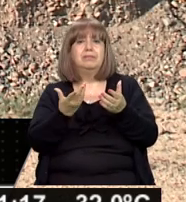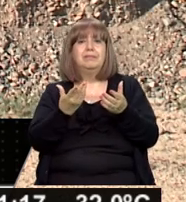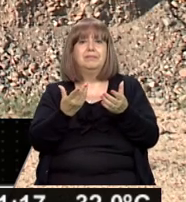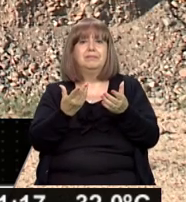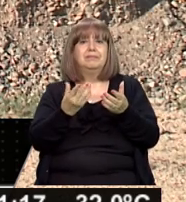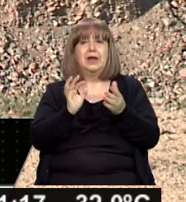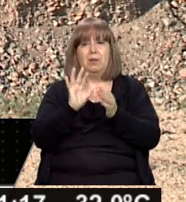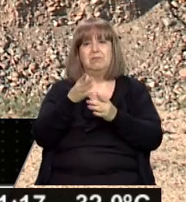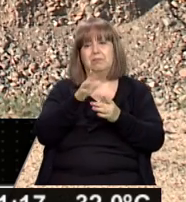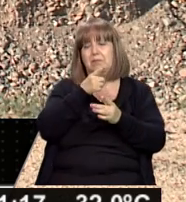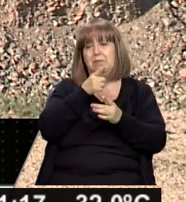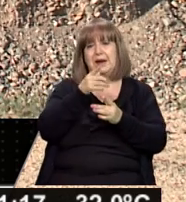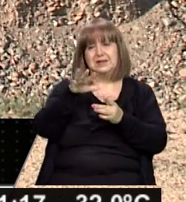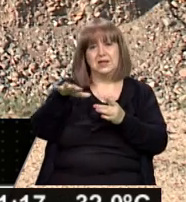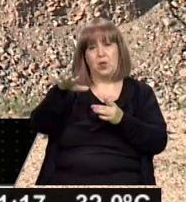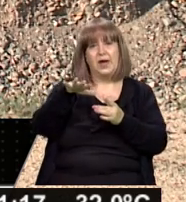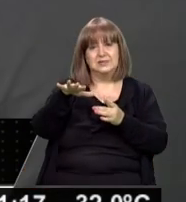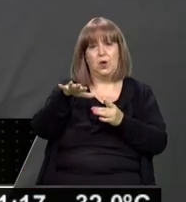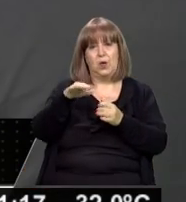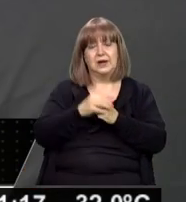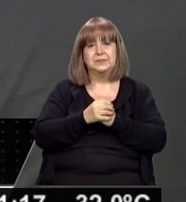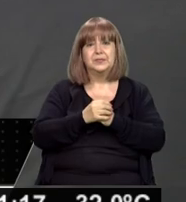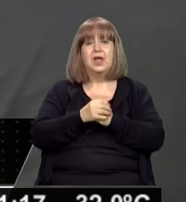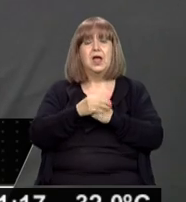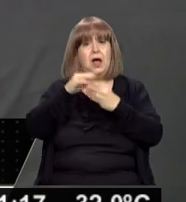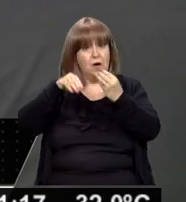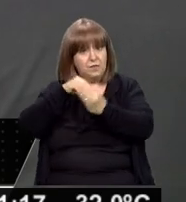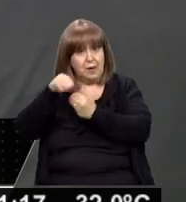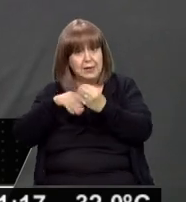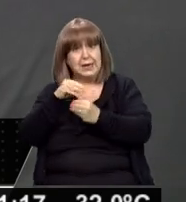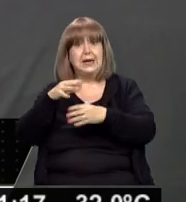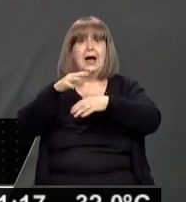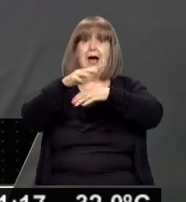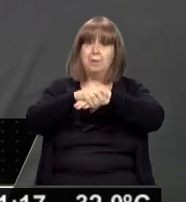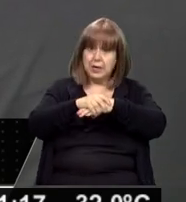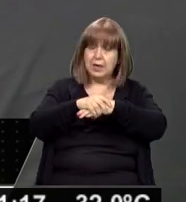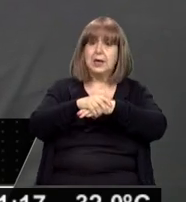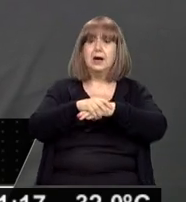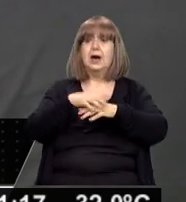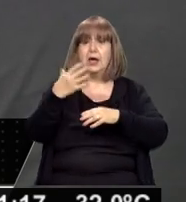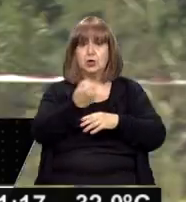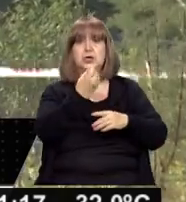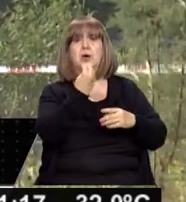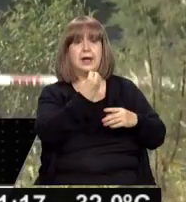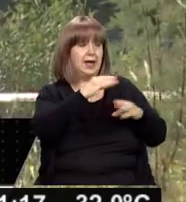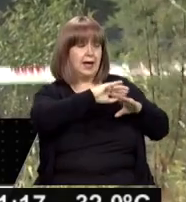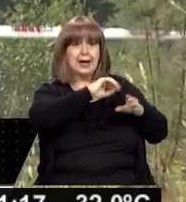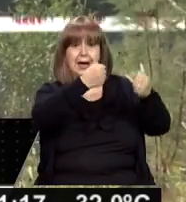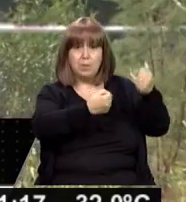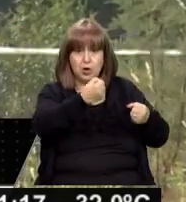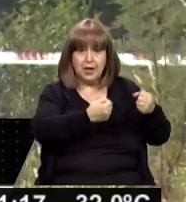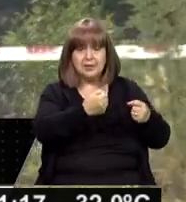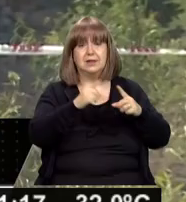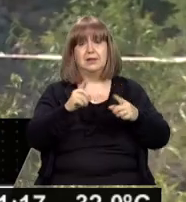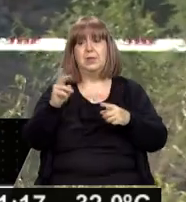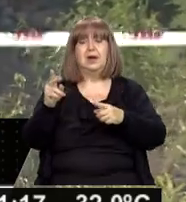relativamente cercano a este lugar. Los familiares junto a los amigos encontraron la camioneta, encontraron el cuerpo de